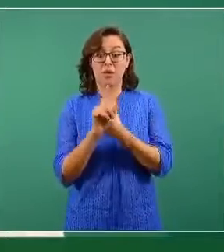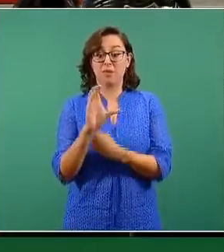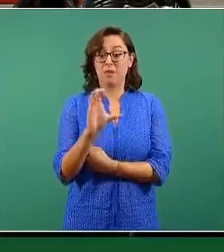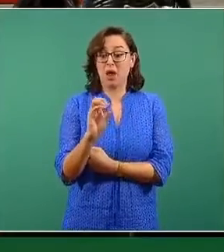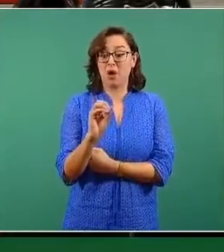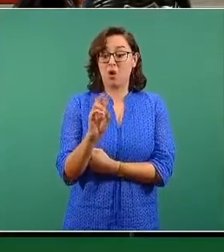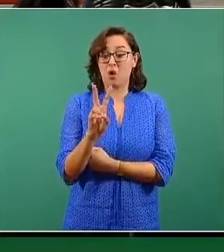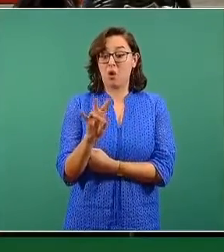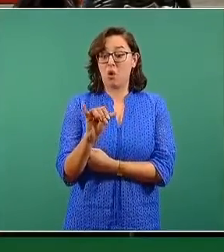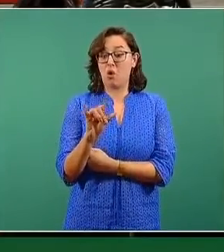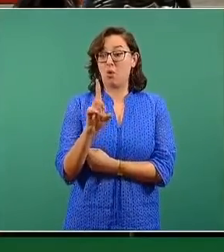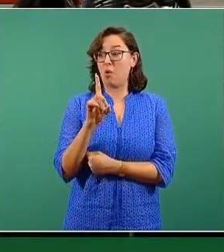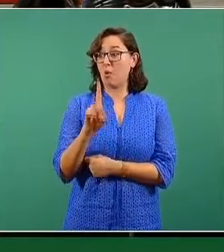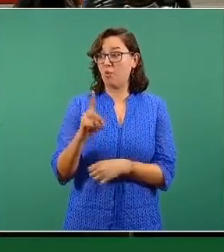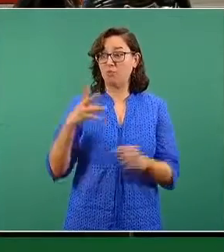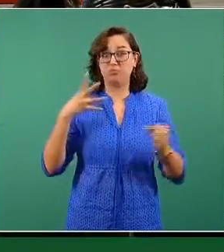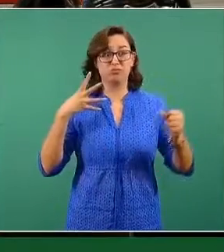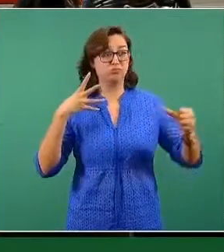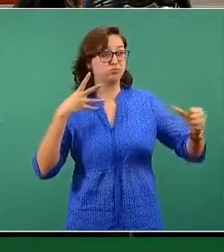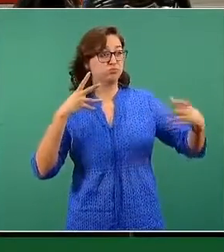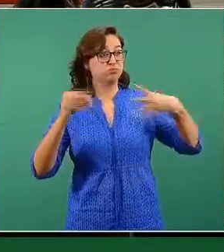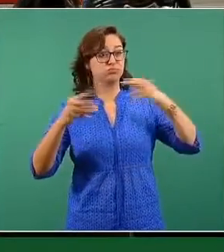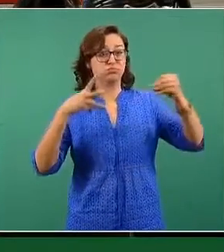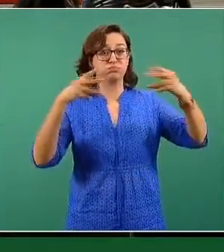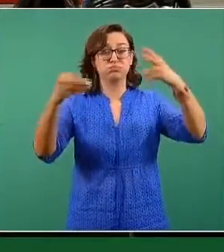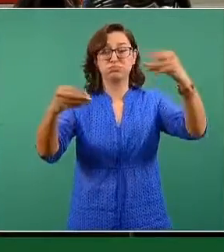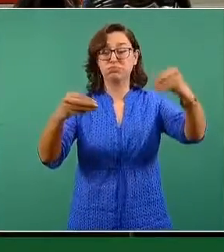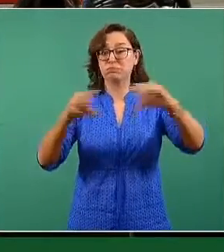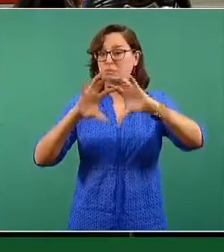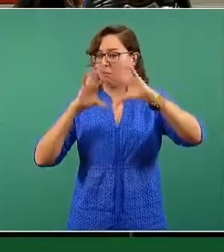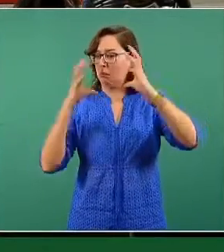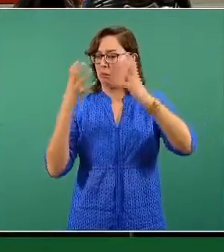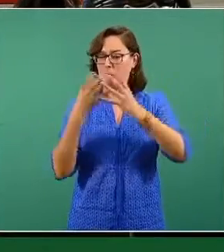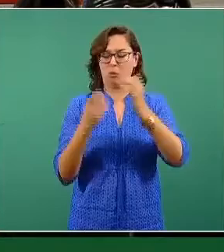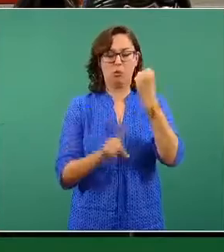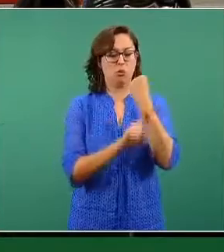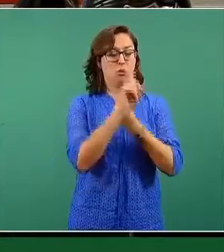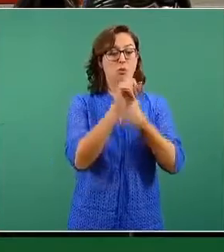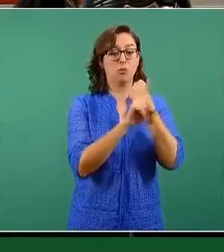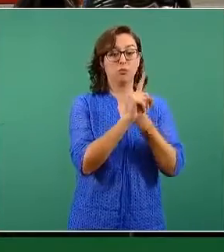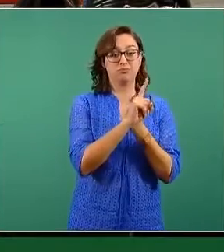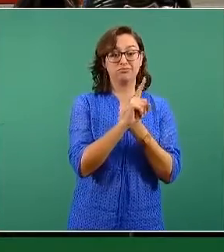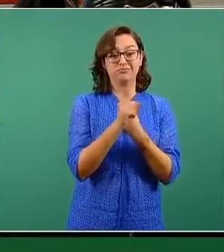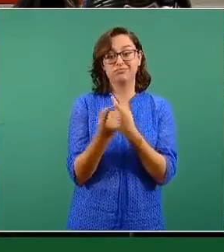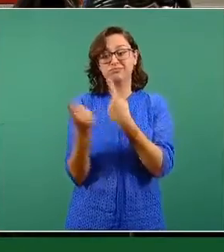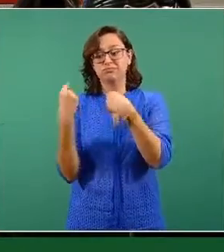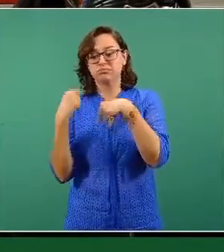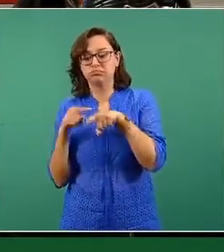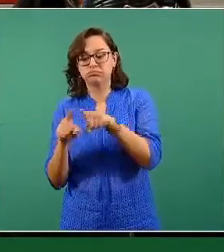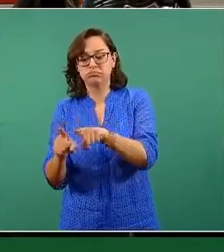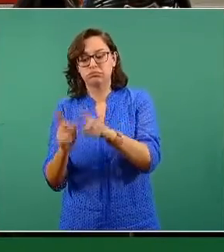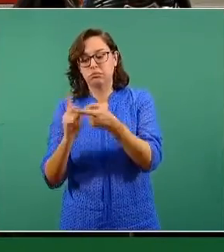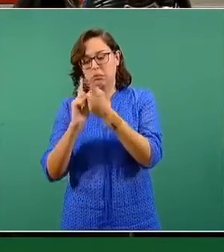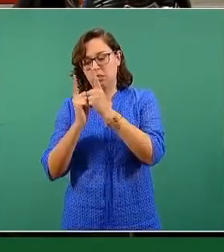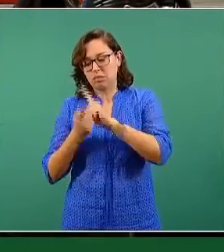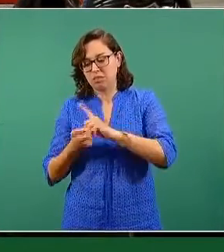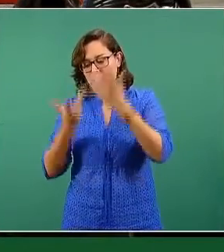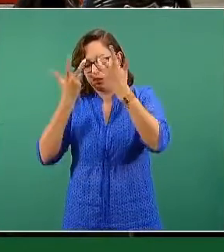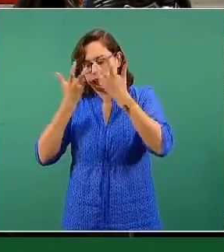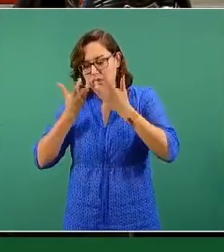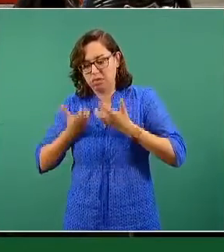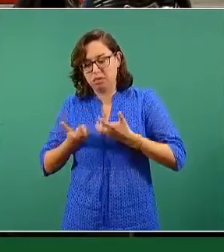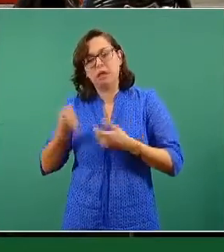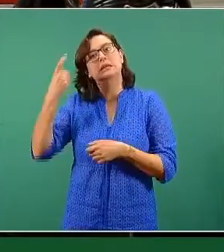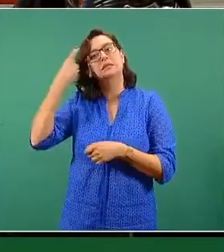efectivamente, es un determinante directo de la epidemia de depresión y otros trastornos de salud